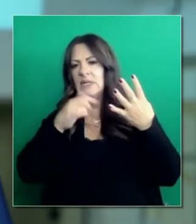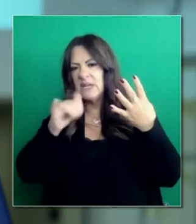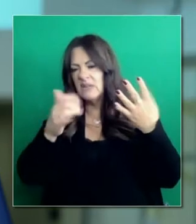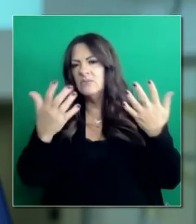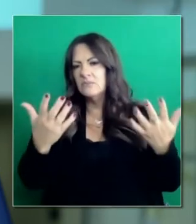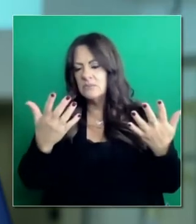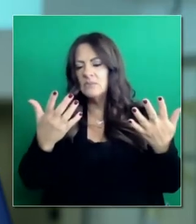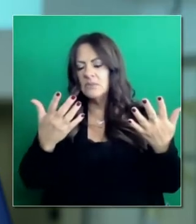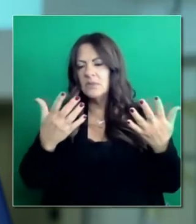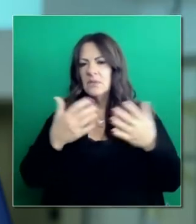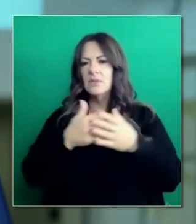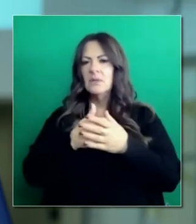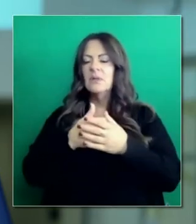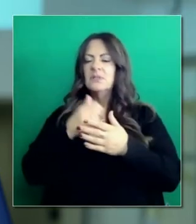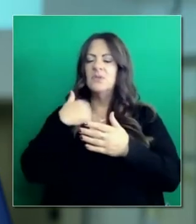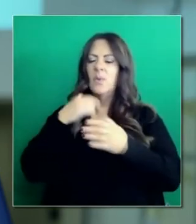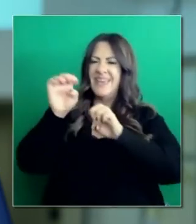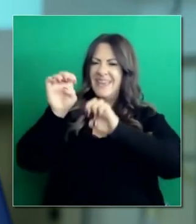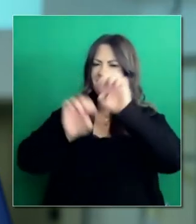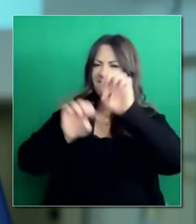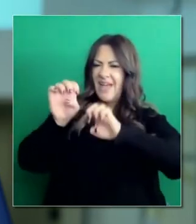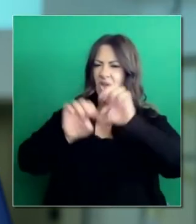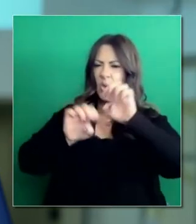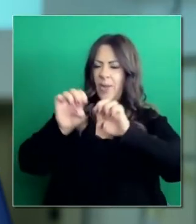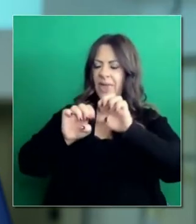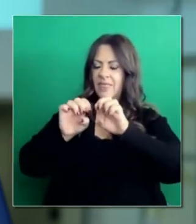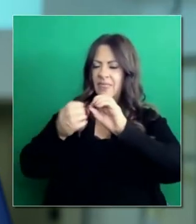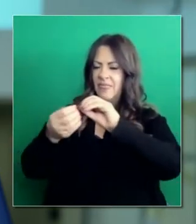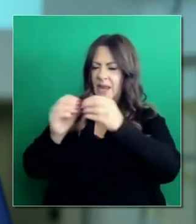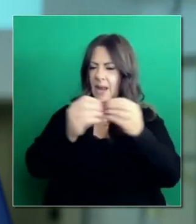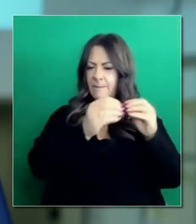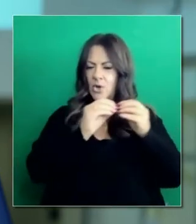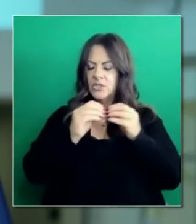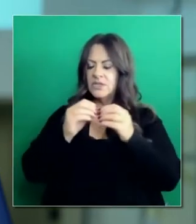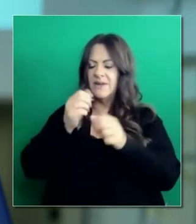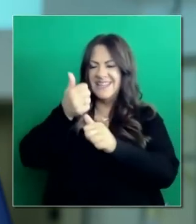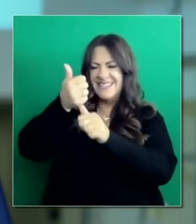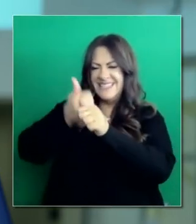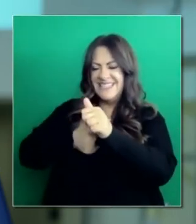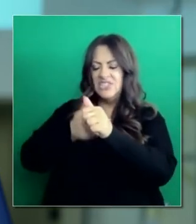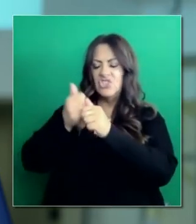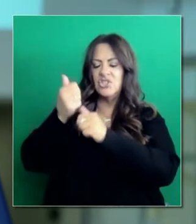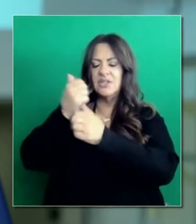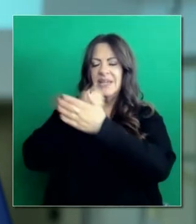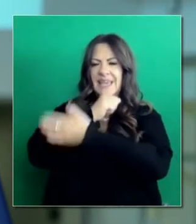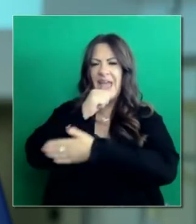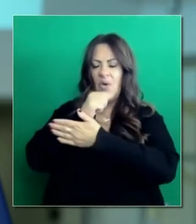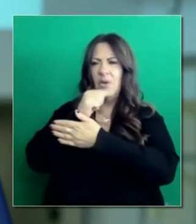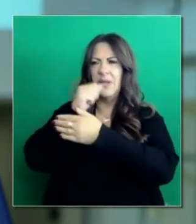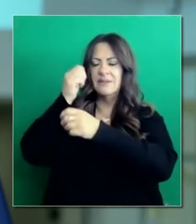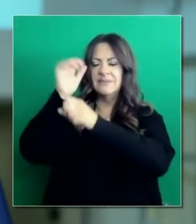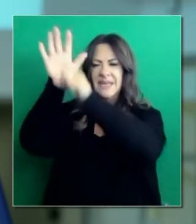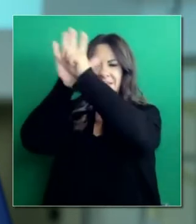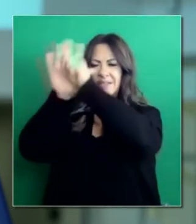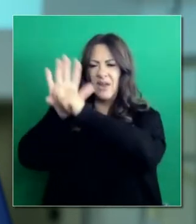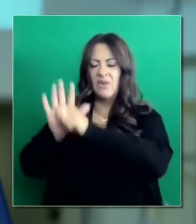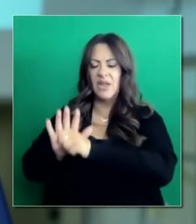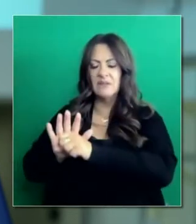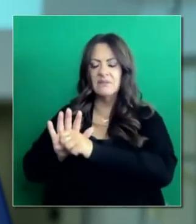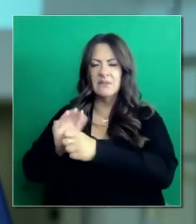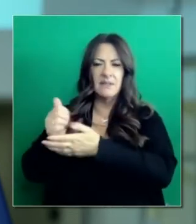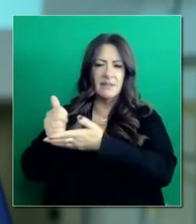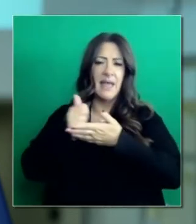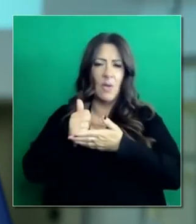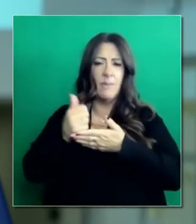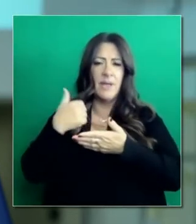no tanto predecir, pero más bien evaluar qué tan preparado está un condado para ir a un nivel menos restrictivo.